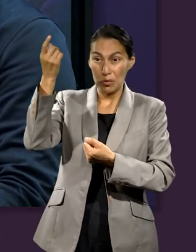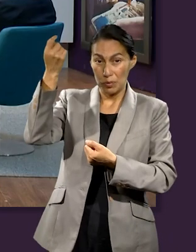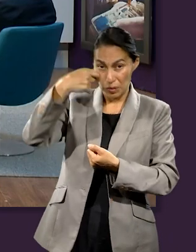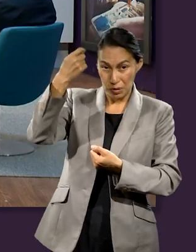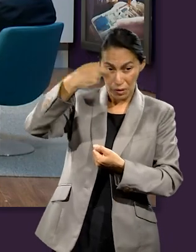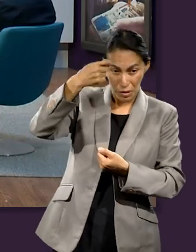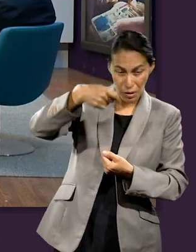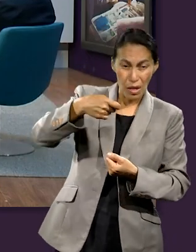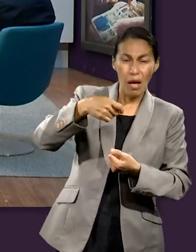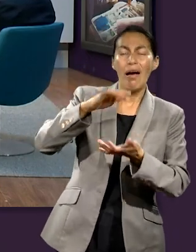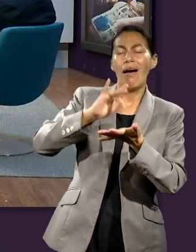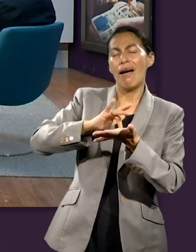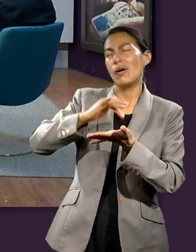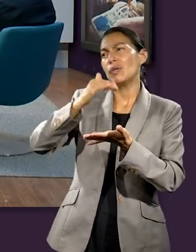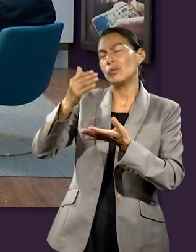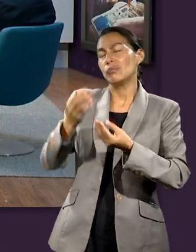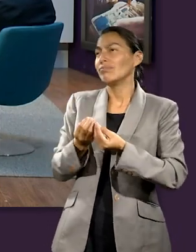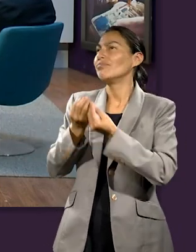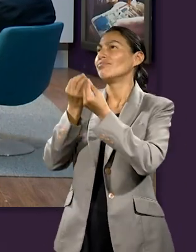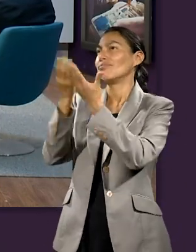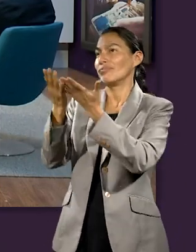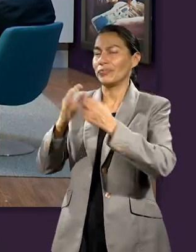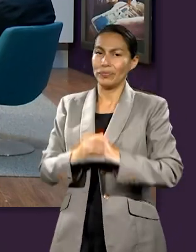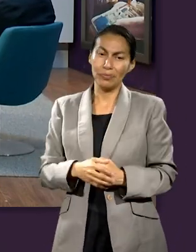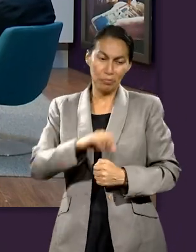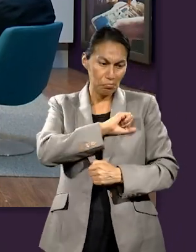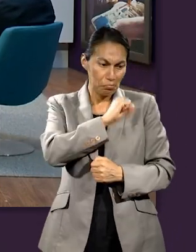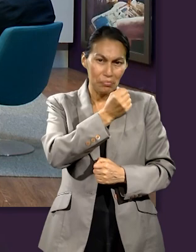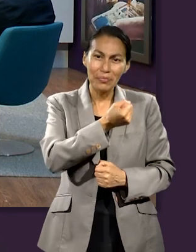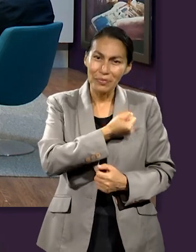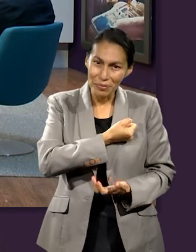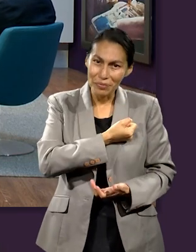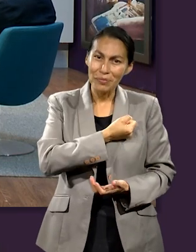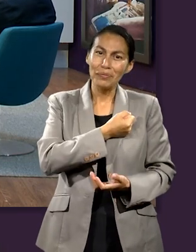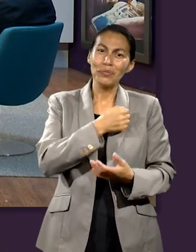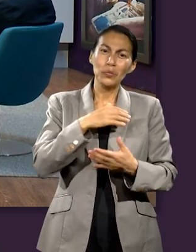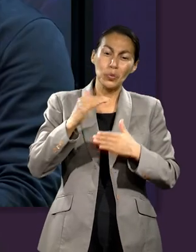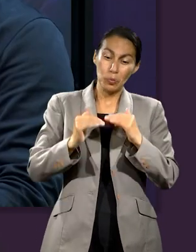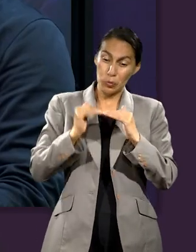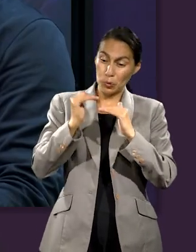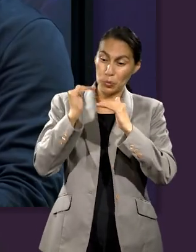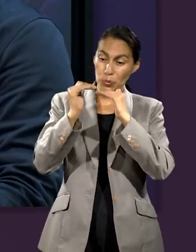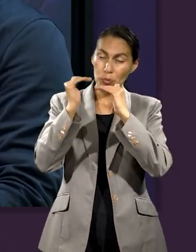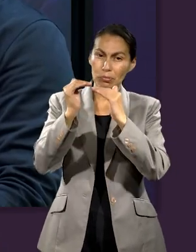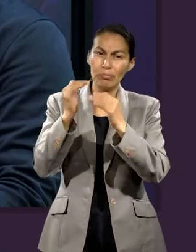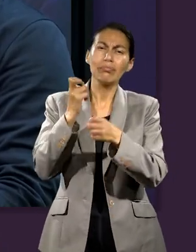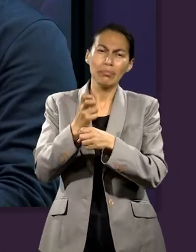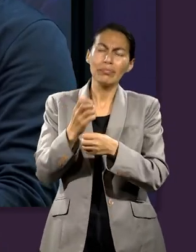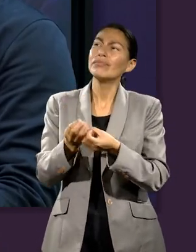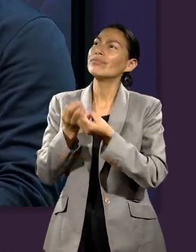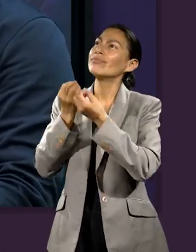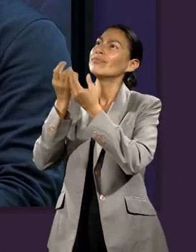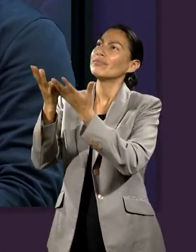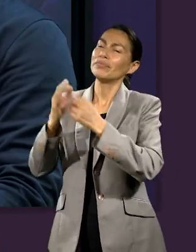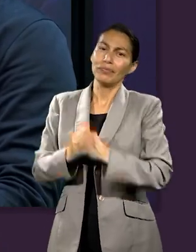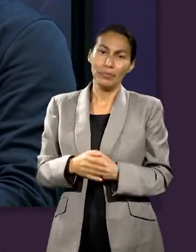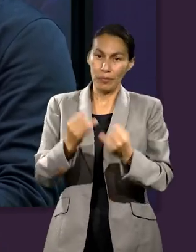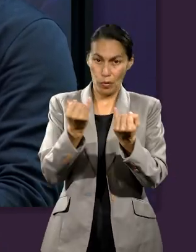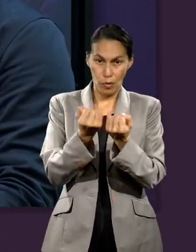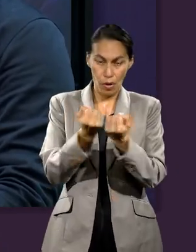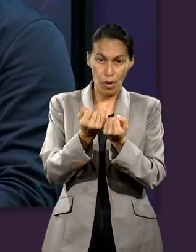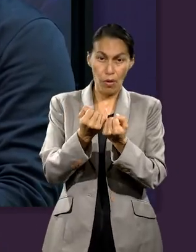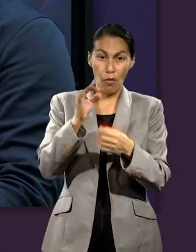la salud, por la prosperidad. Y también había una ofrenda especial para los pobres, para construir